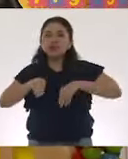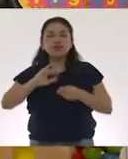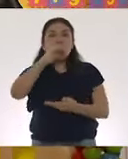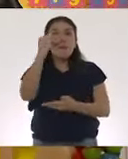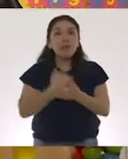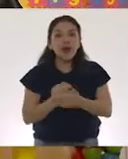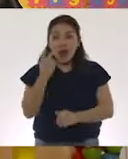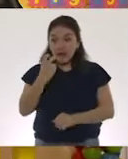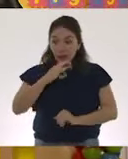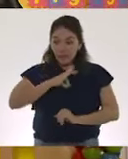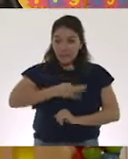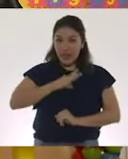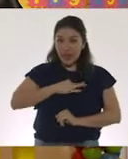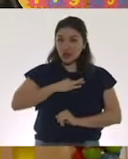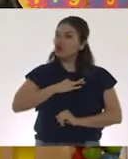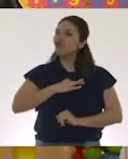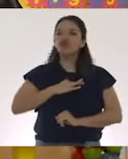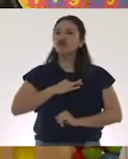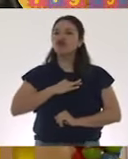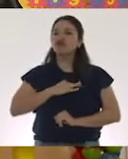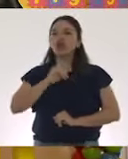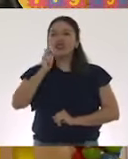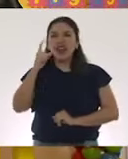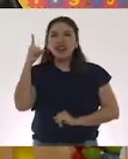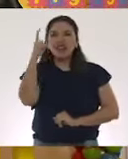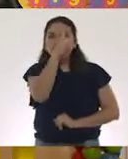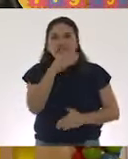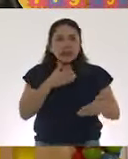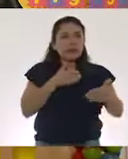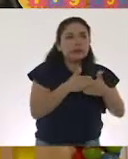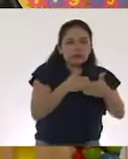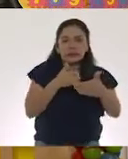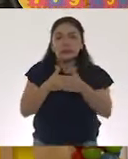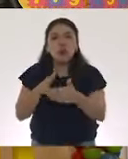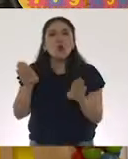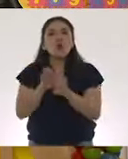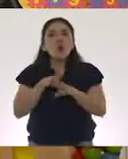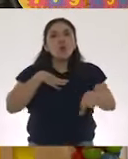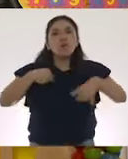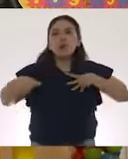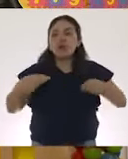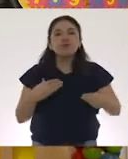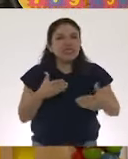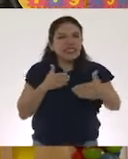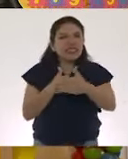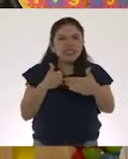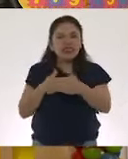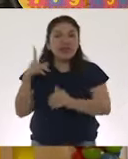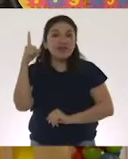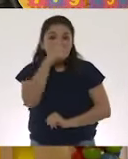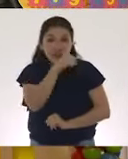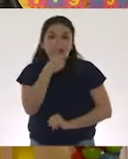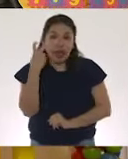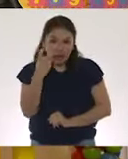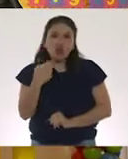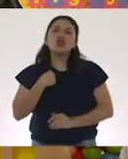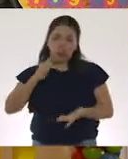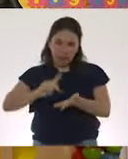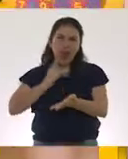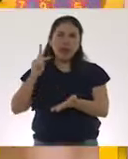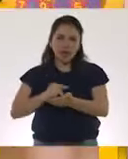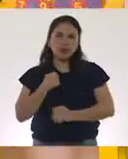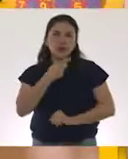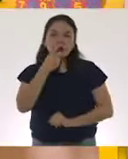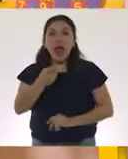por lo que el virus va a hacer más difícil que se pueda contagiar de una persona a otra. Como ya lo hemos repetido,